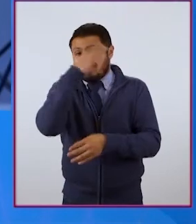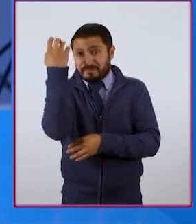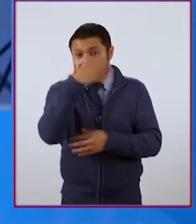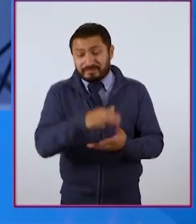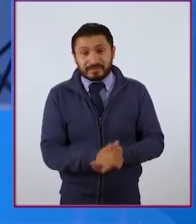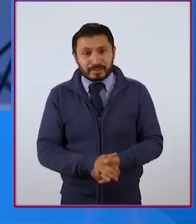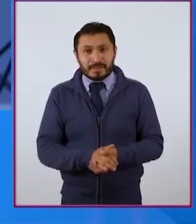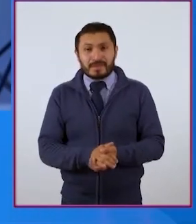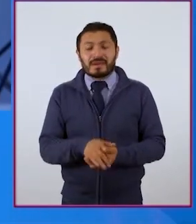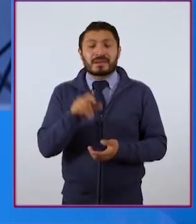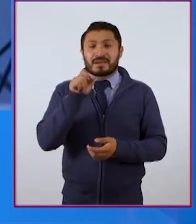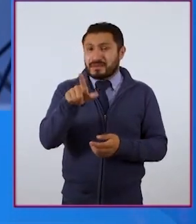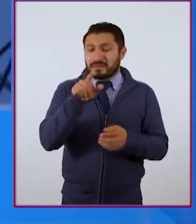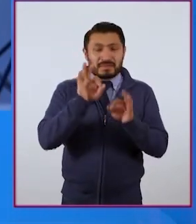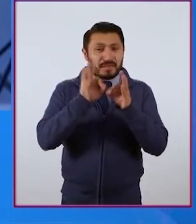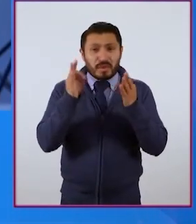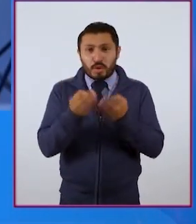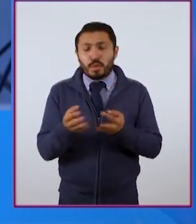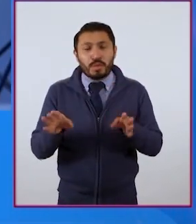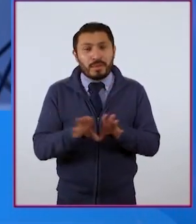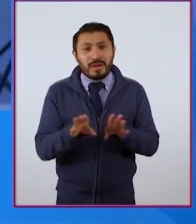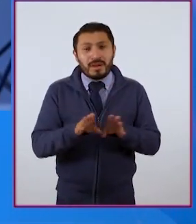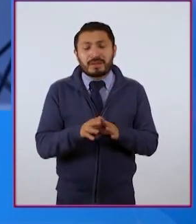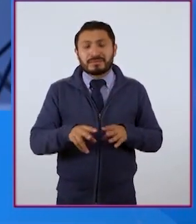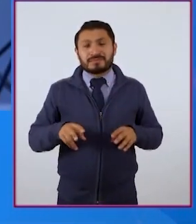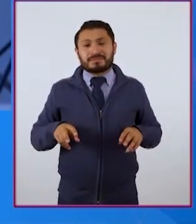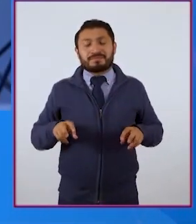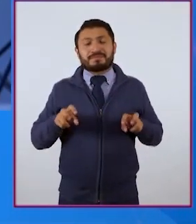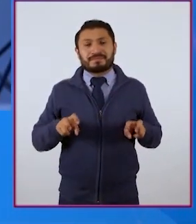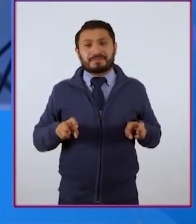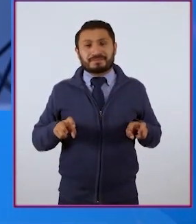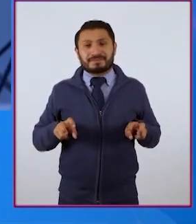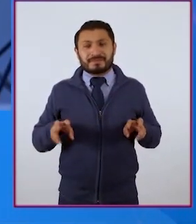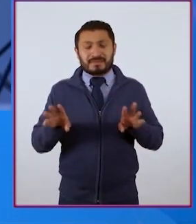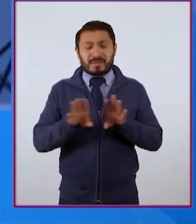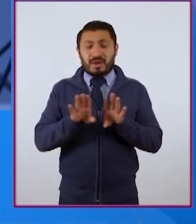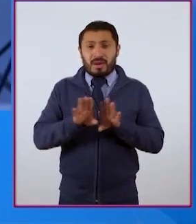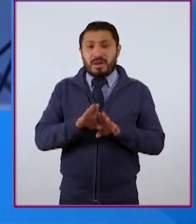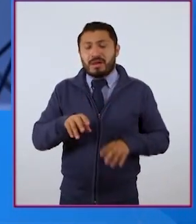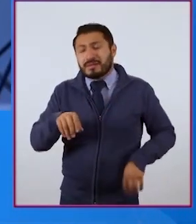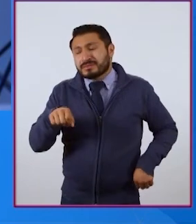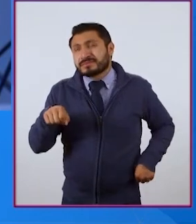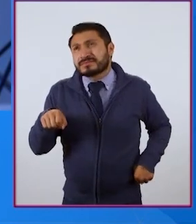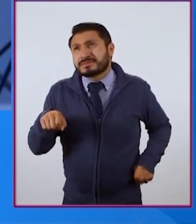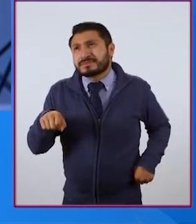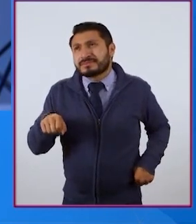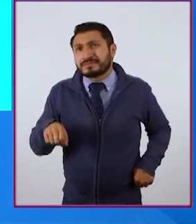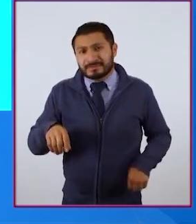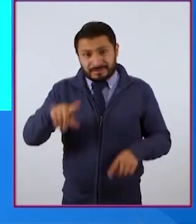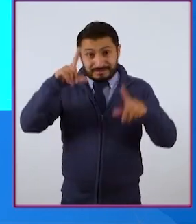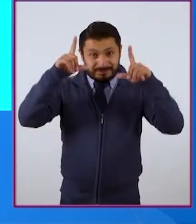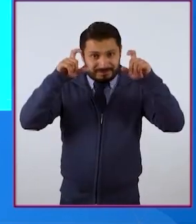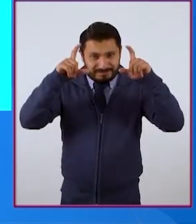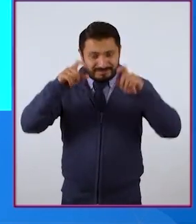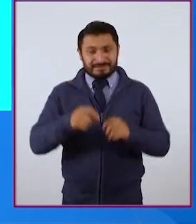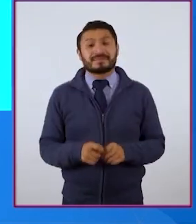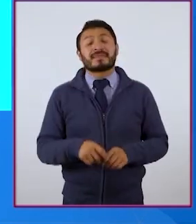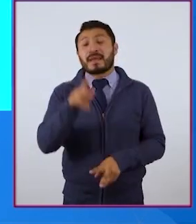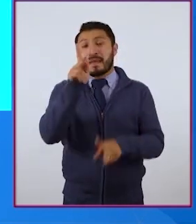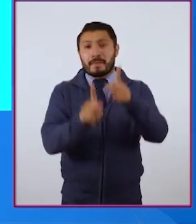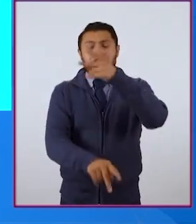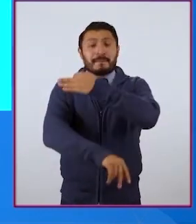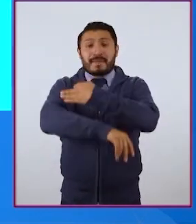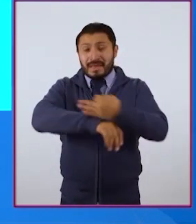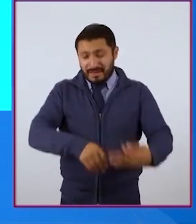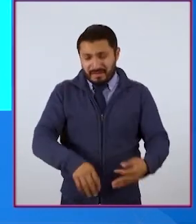De manera simultánea, mantengan la postura como si estuvieran posando para un fotógrafo. Platica con tus